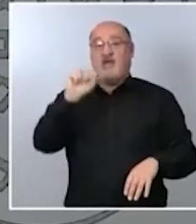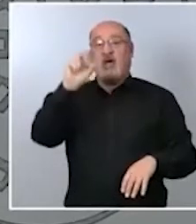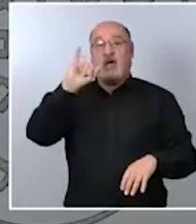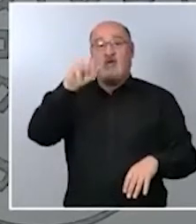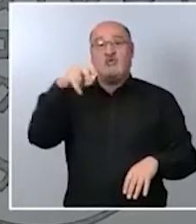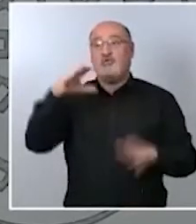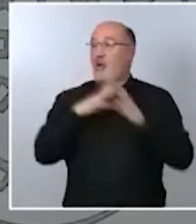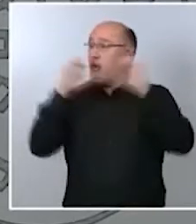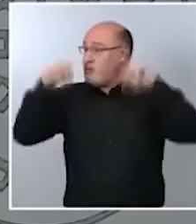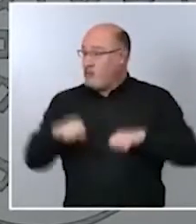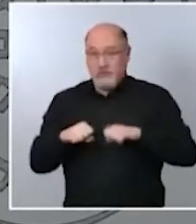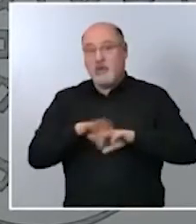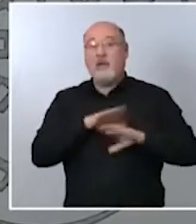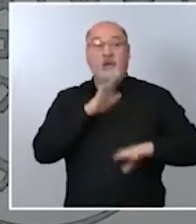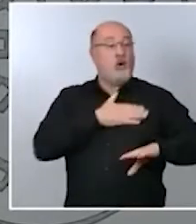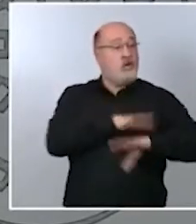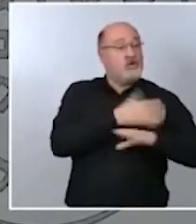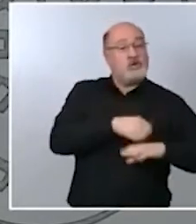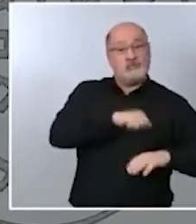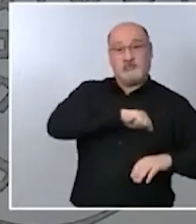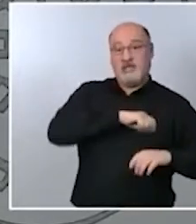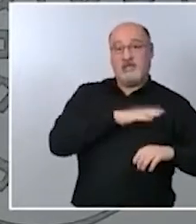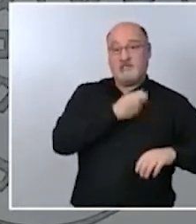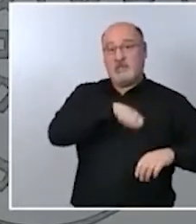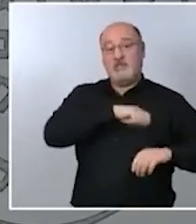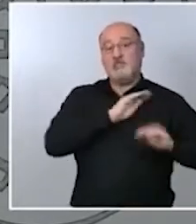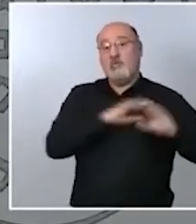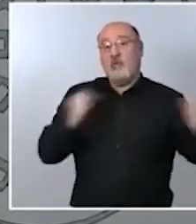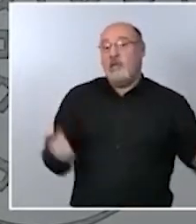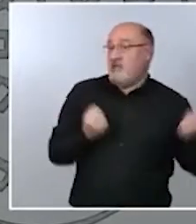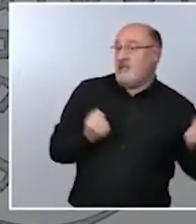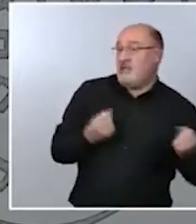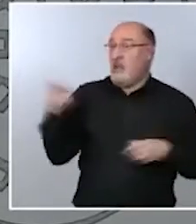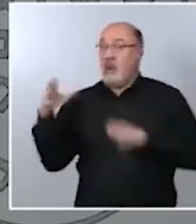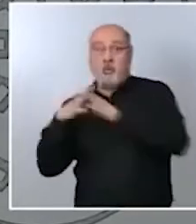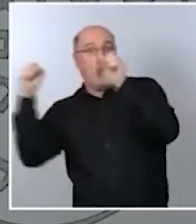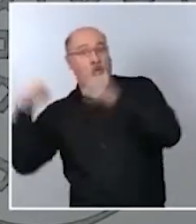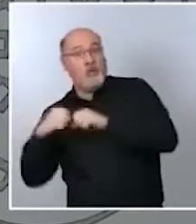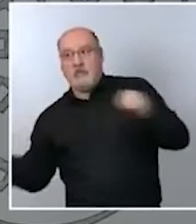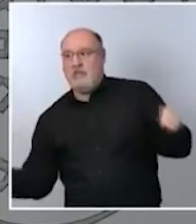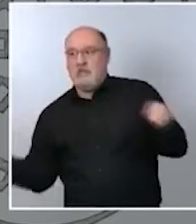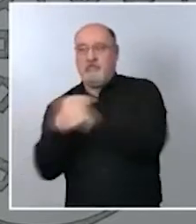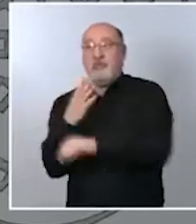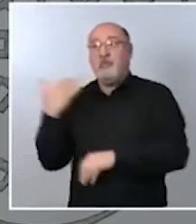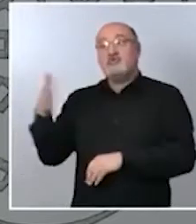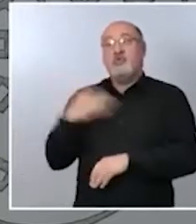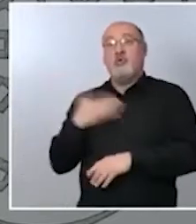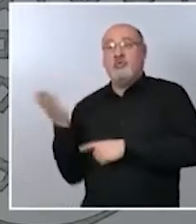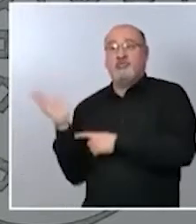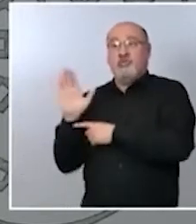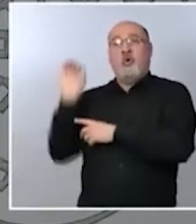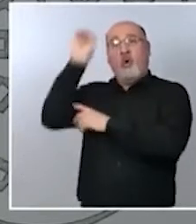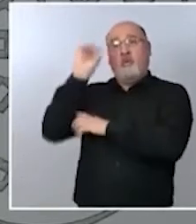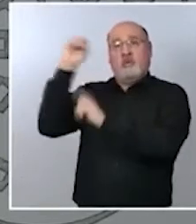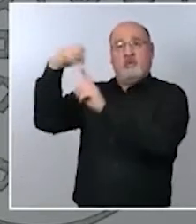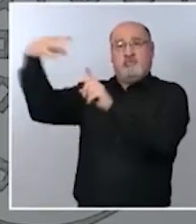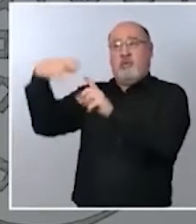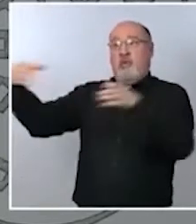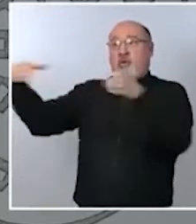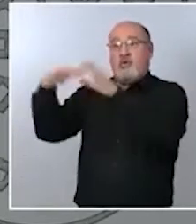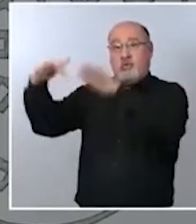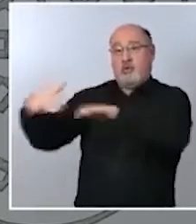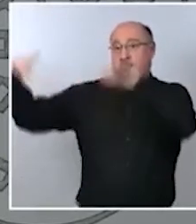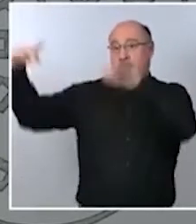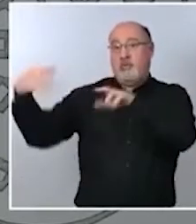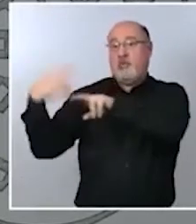en marcha el gobierno de España pues evidentemente se contradice con la propia posición de su grupo político en el Congreso de los Diputados